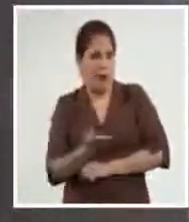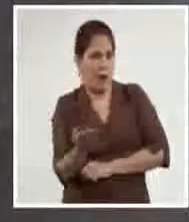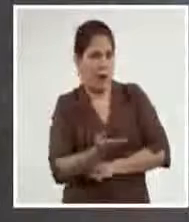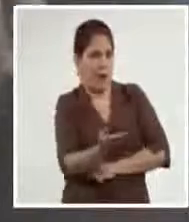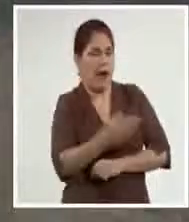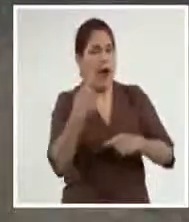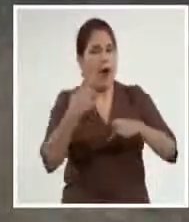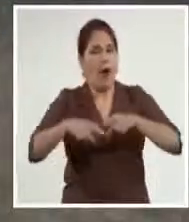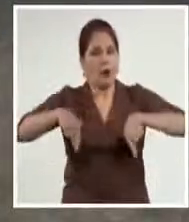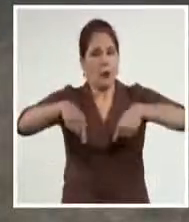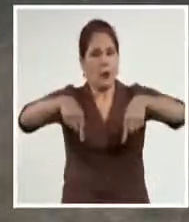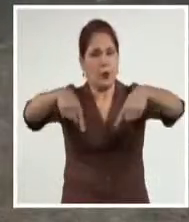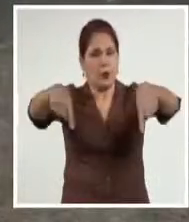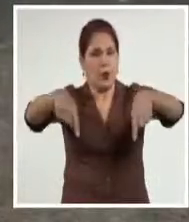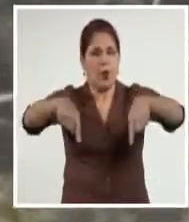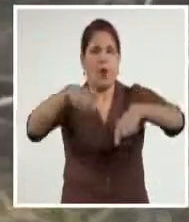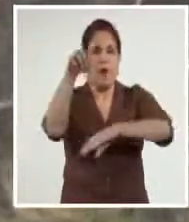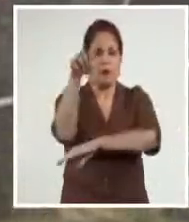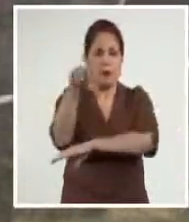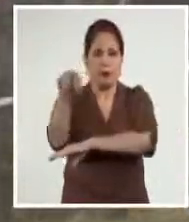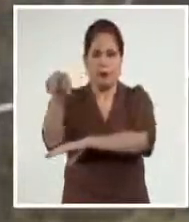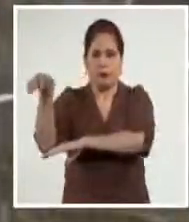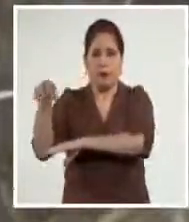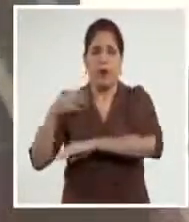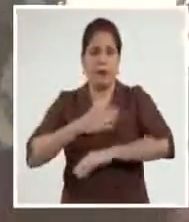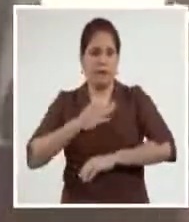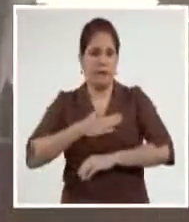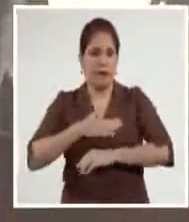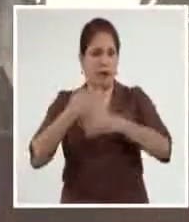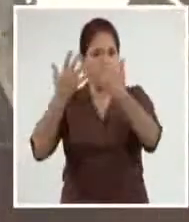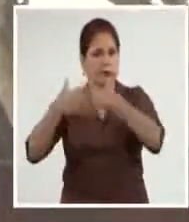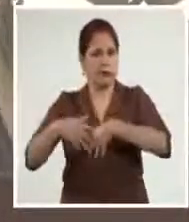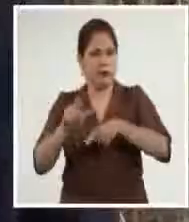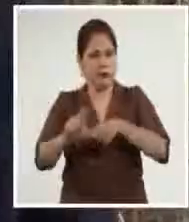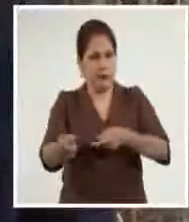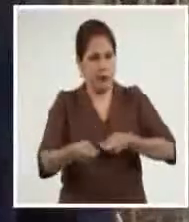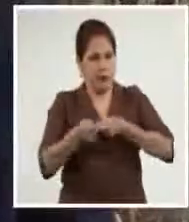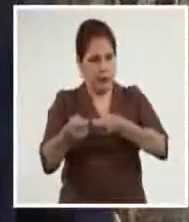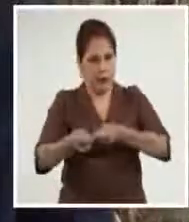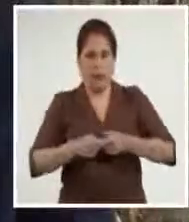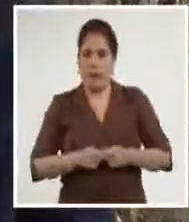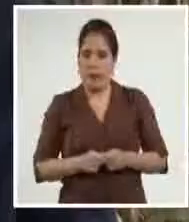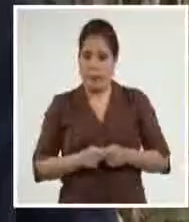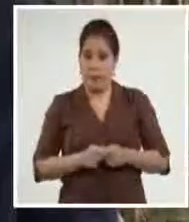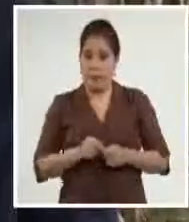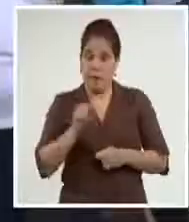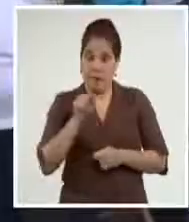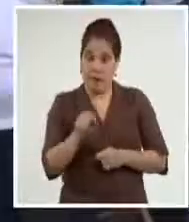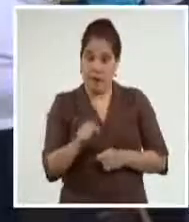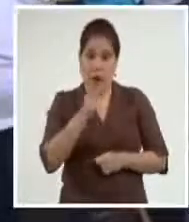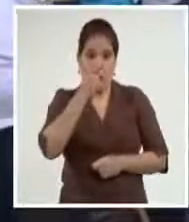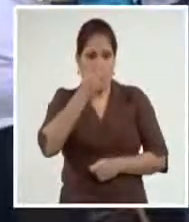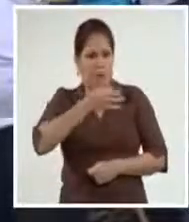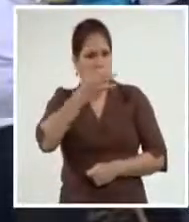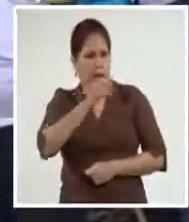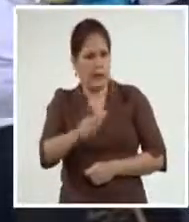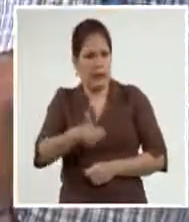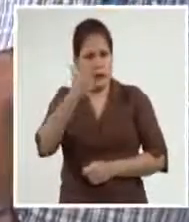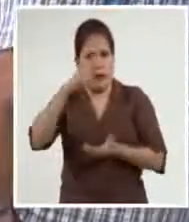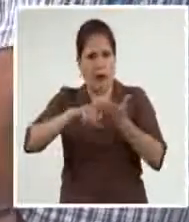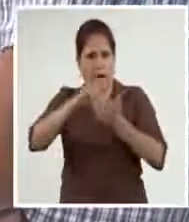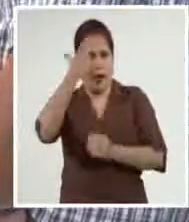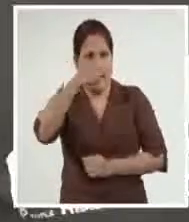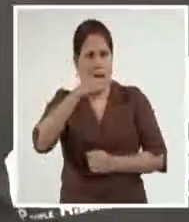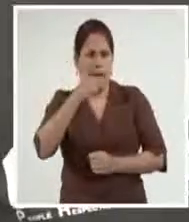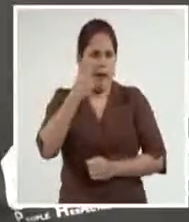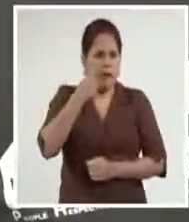combinadas pertenecientes a la cooperativa de producción agropecuaria Sabino Pujo. Santiesteban Pozo se interesó en las condiciones de